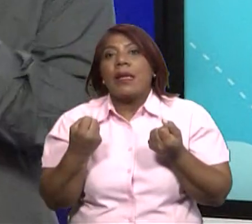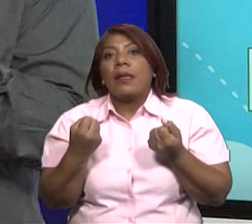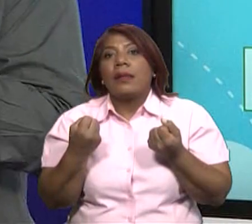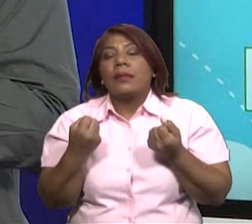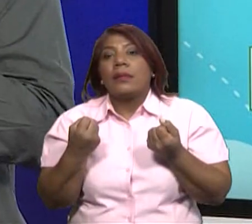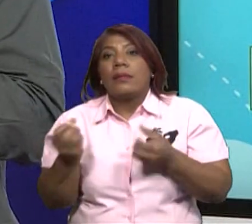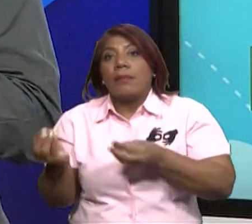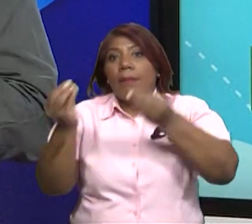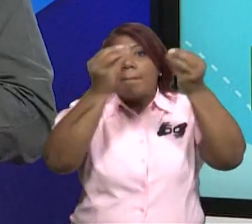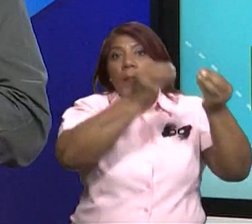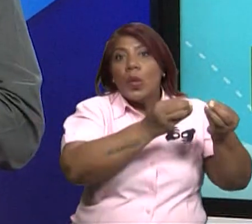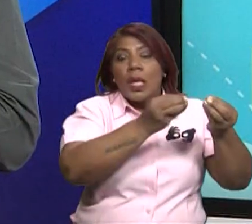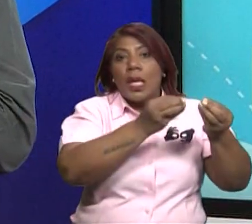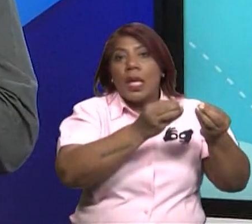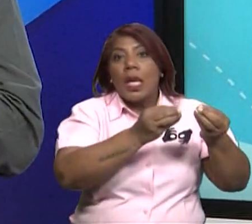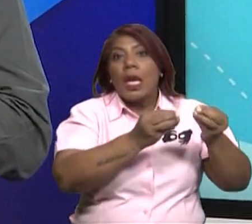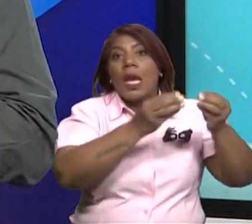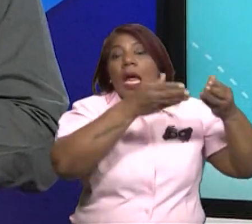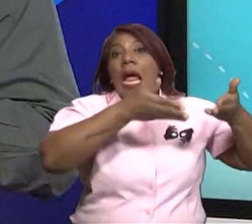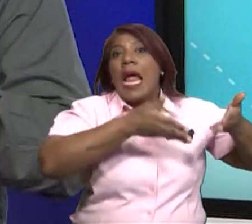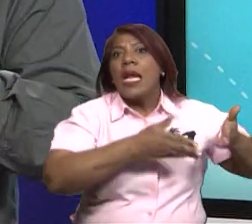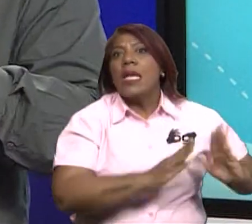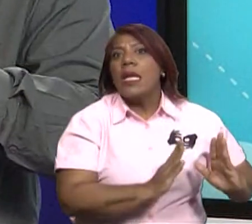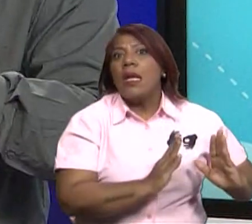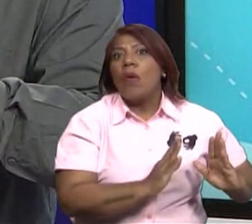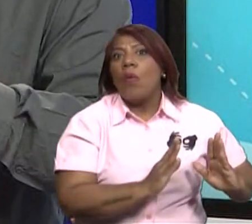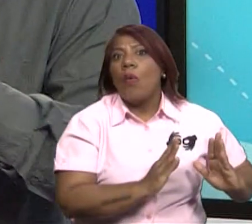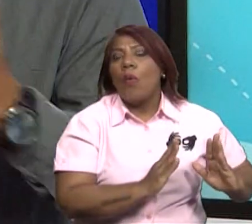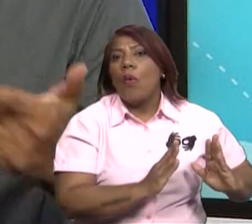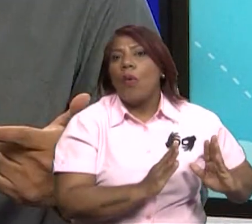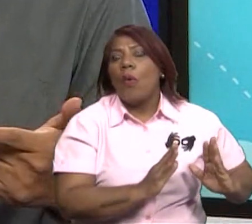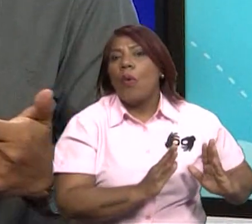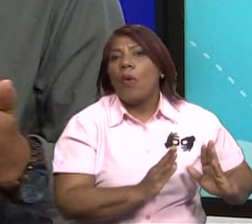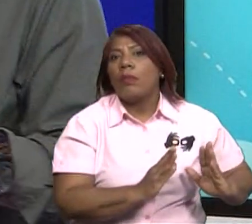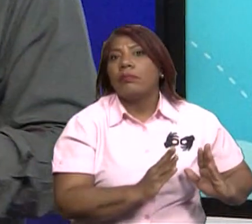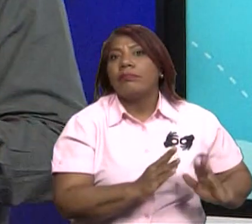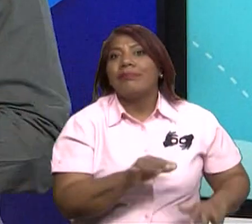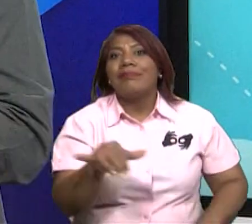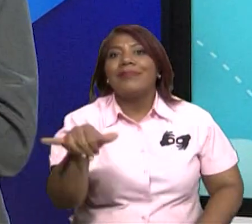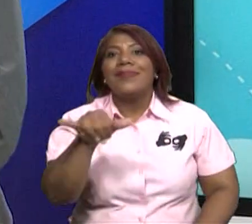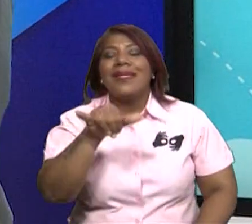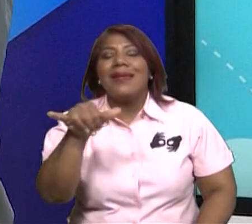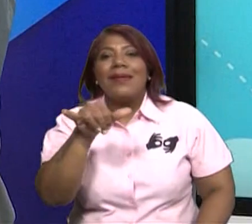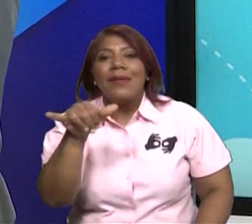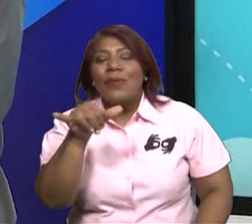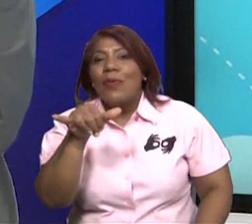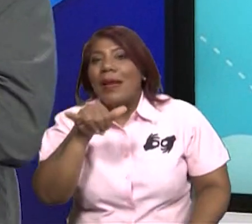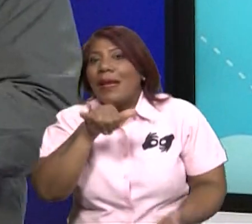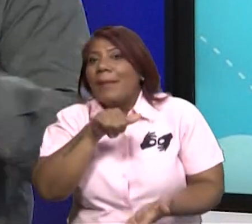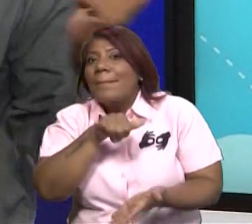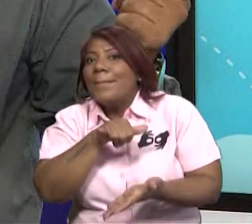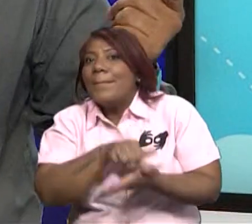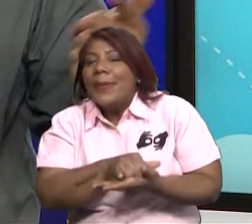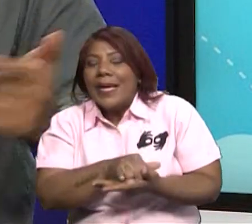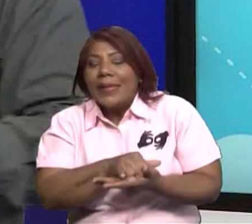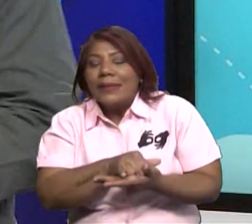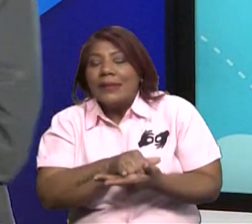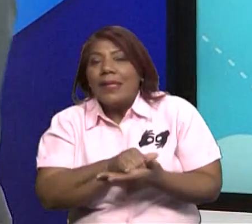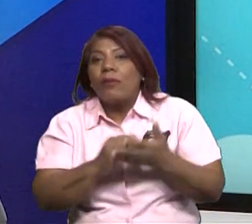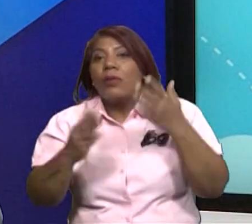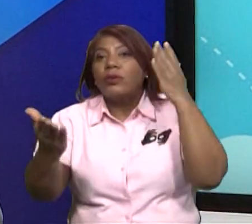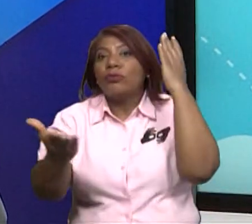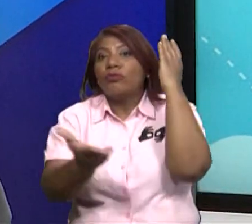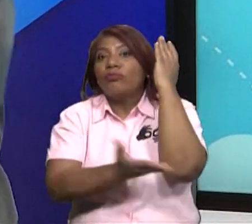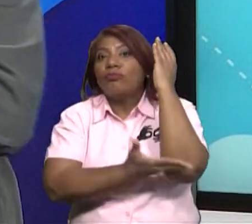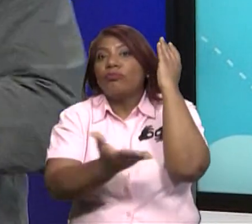esta manera, el ser humano está haciendo lo mismo al talar tantos árboles. Estamos nosotros quitando el aire. Estamos